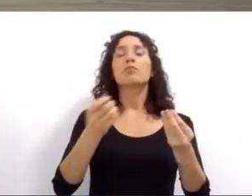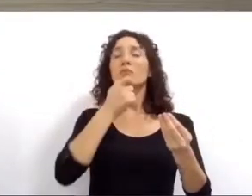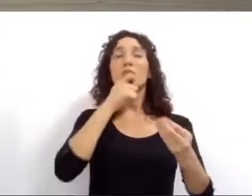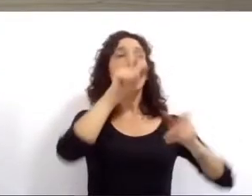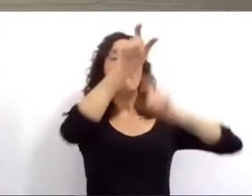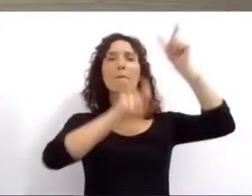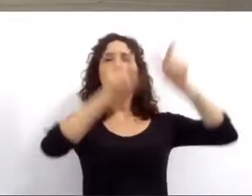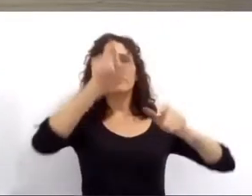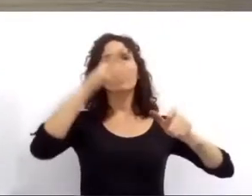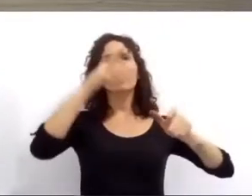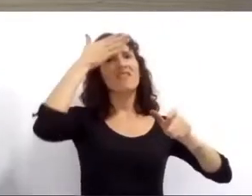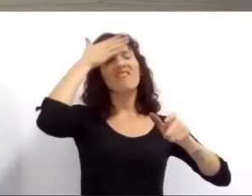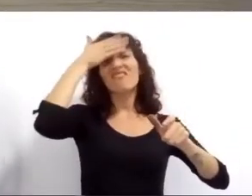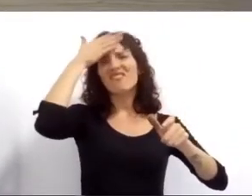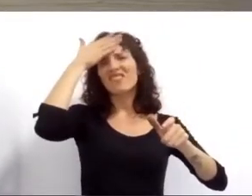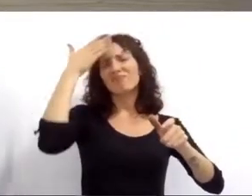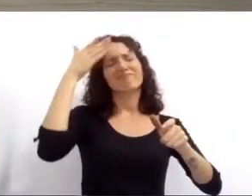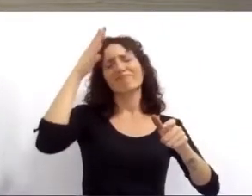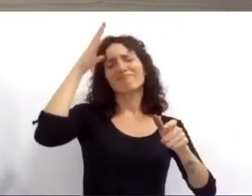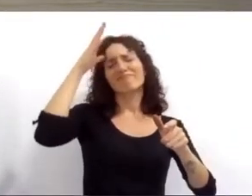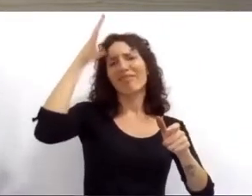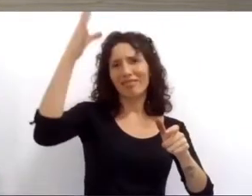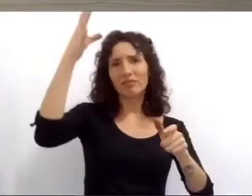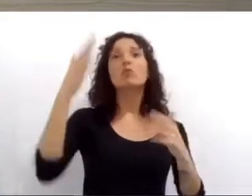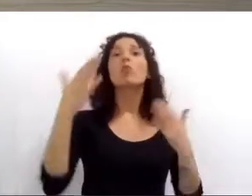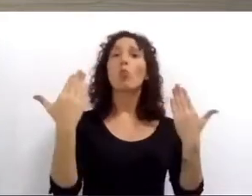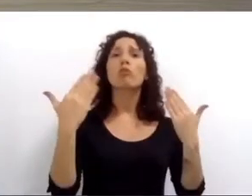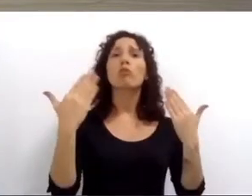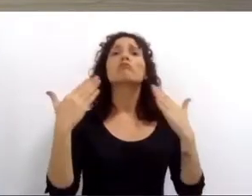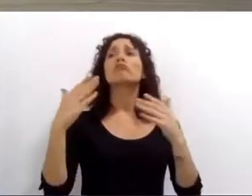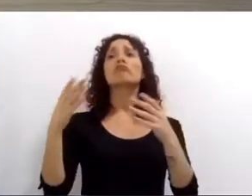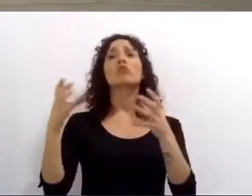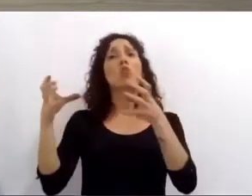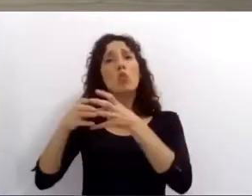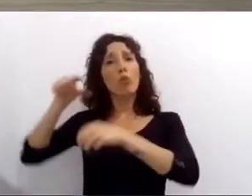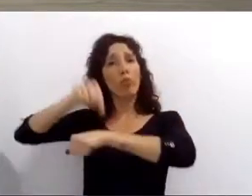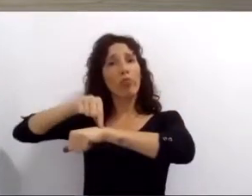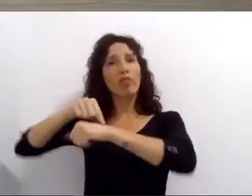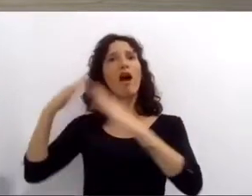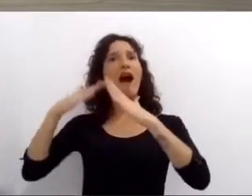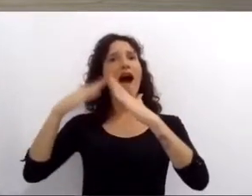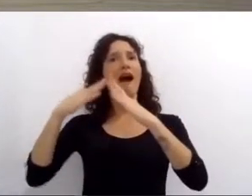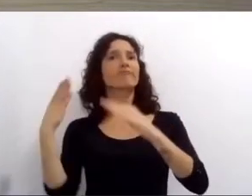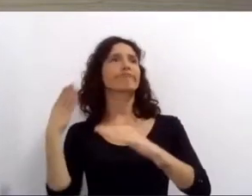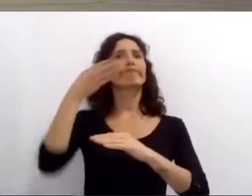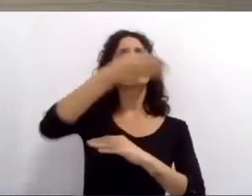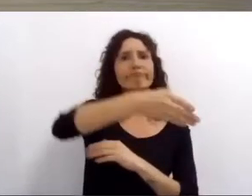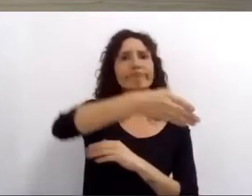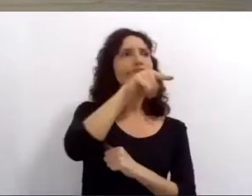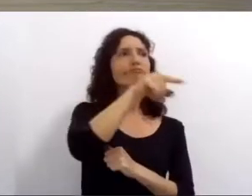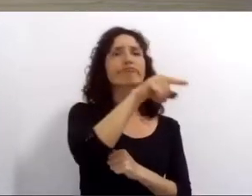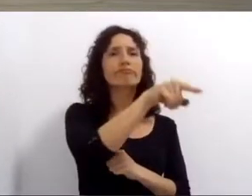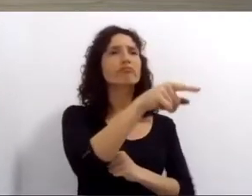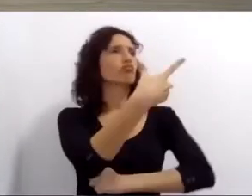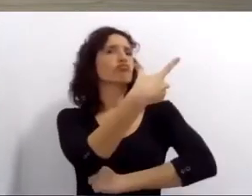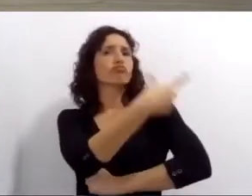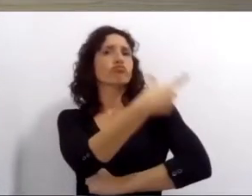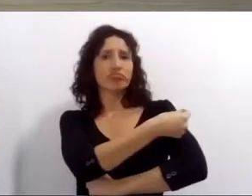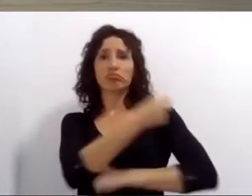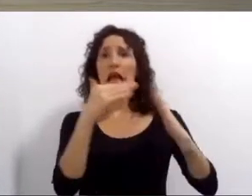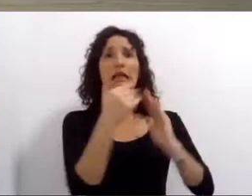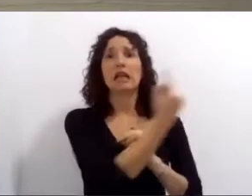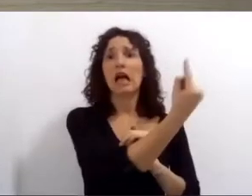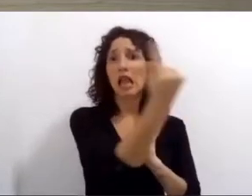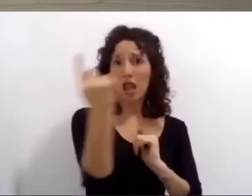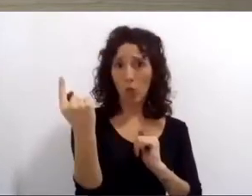riesgo casa por casa. La pandemia y la emergencia en salud desataron otra emergencia en las casas de